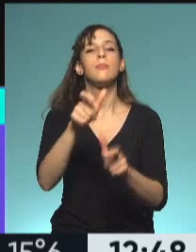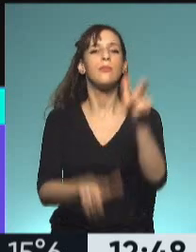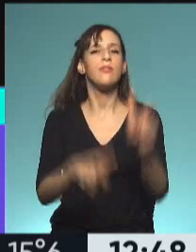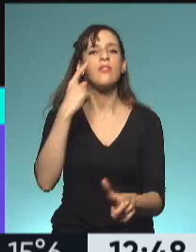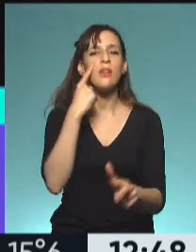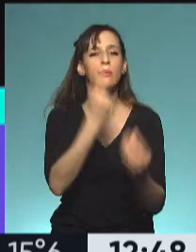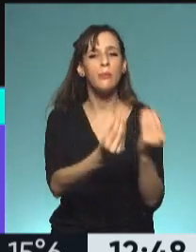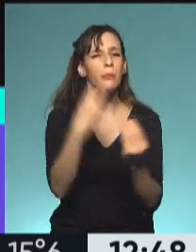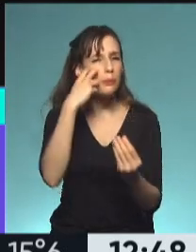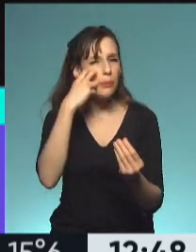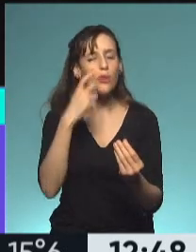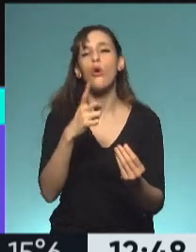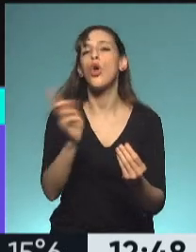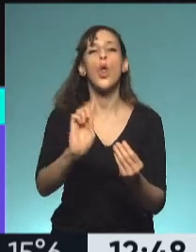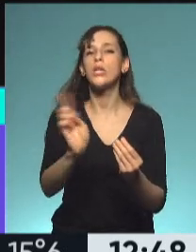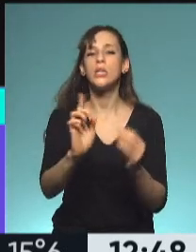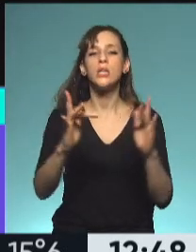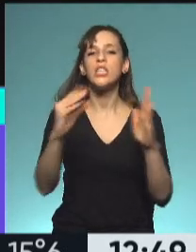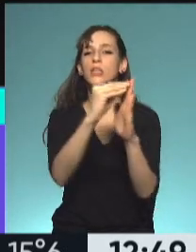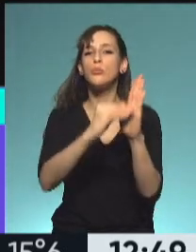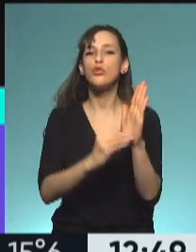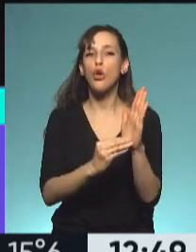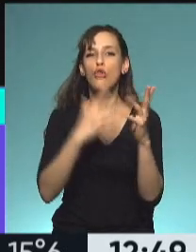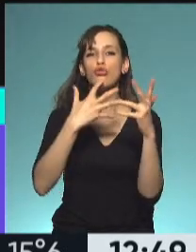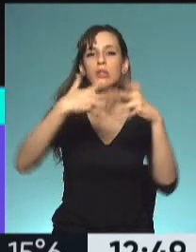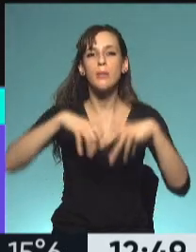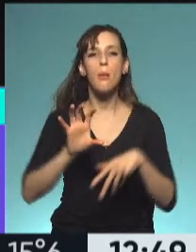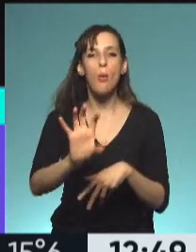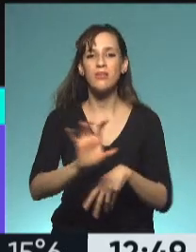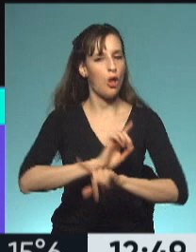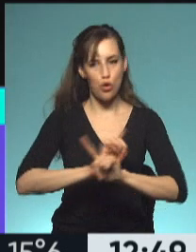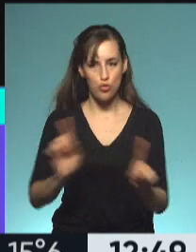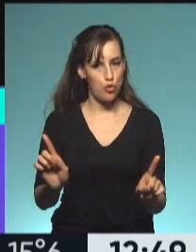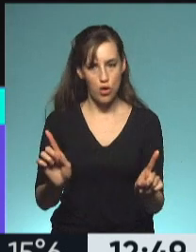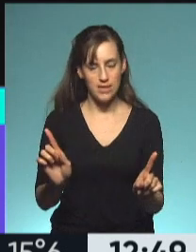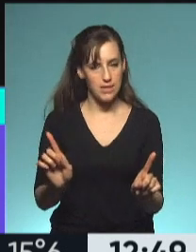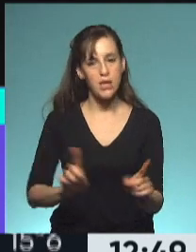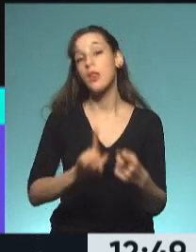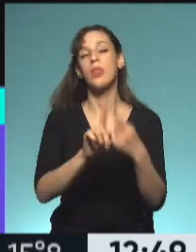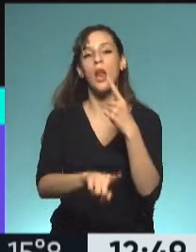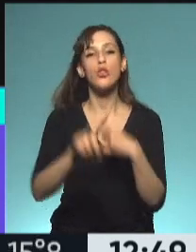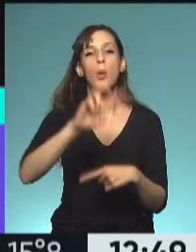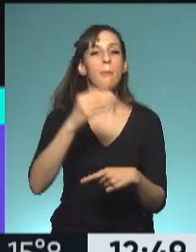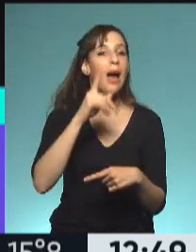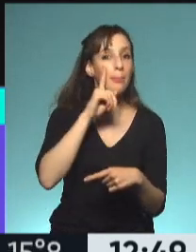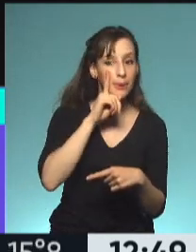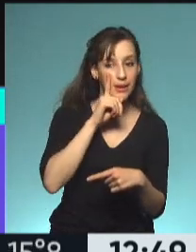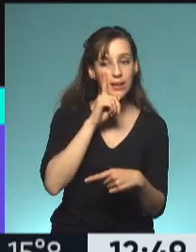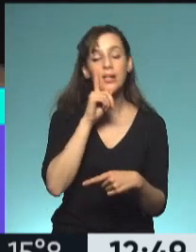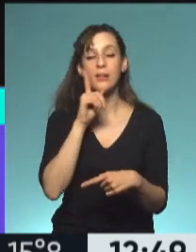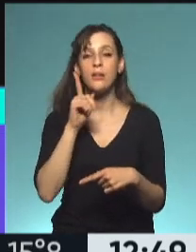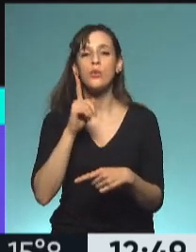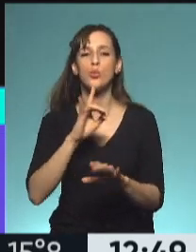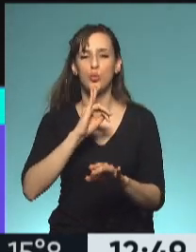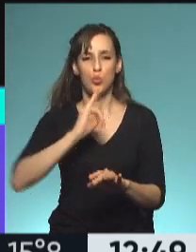inscribirse en el sistema provincial, ya solamente con estar en la residencia, el PAMI junto con la provincia tienen